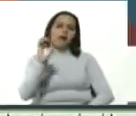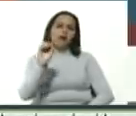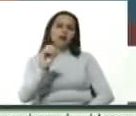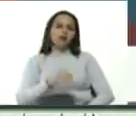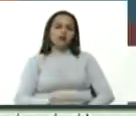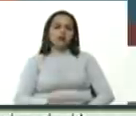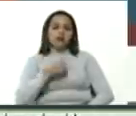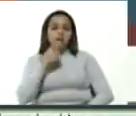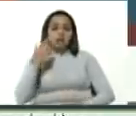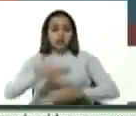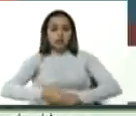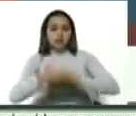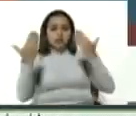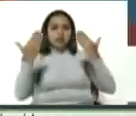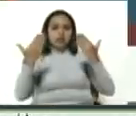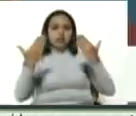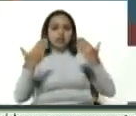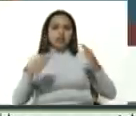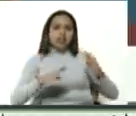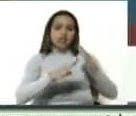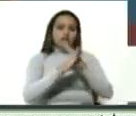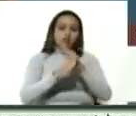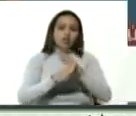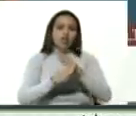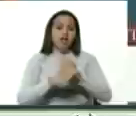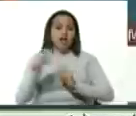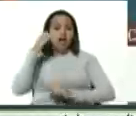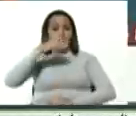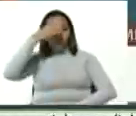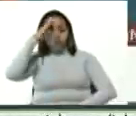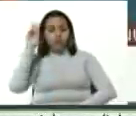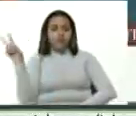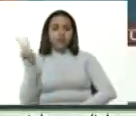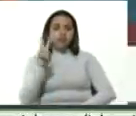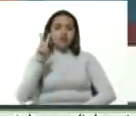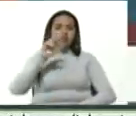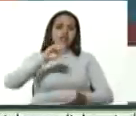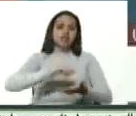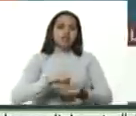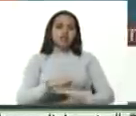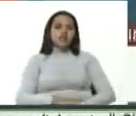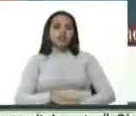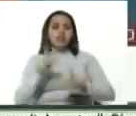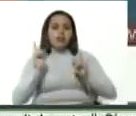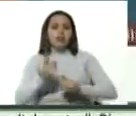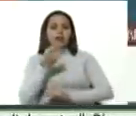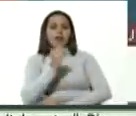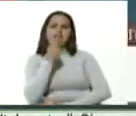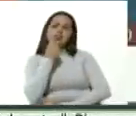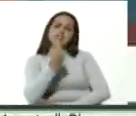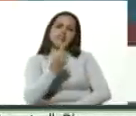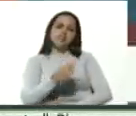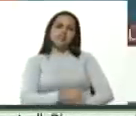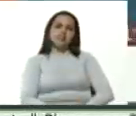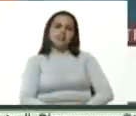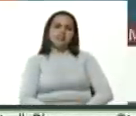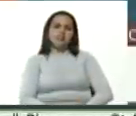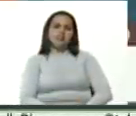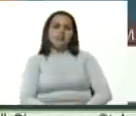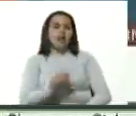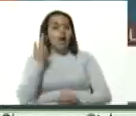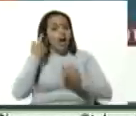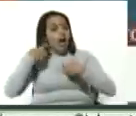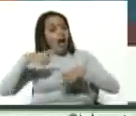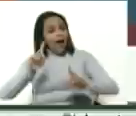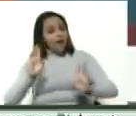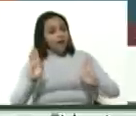pandemia a Cuba, a Venezuela, a Irán. Y incluso llegan a decirle que, aunque las